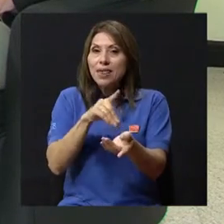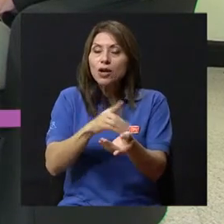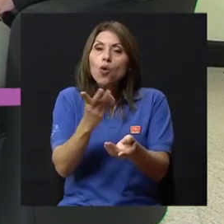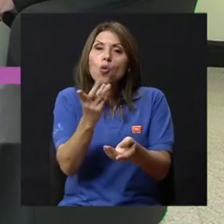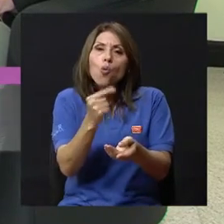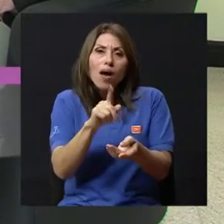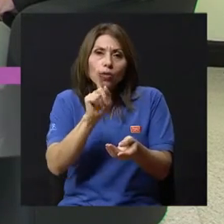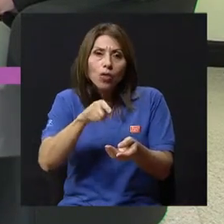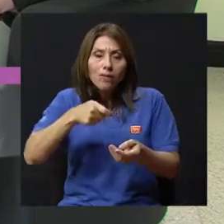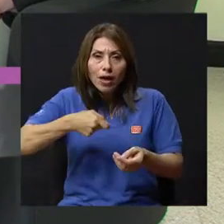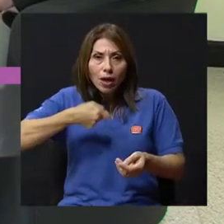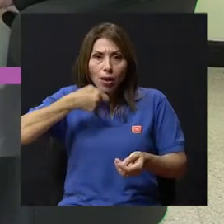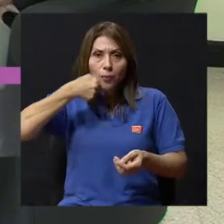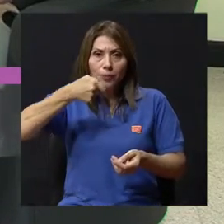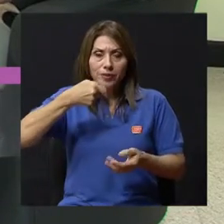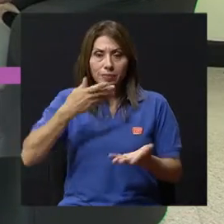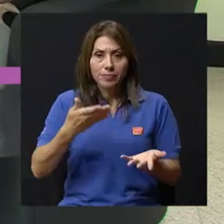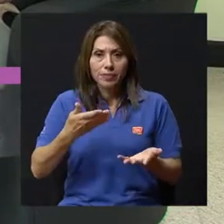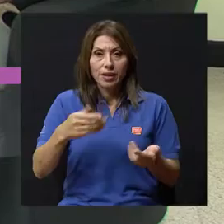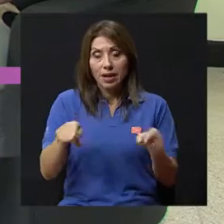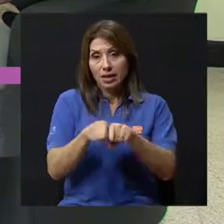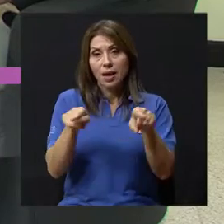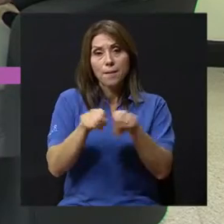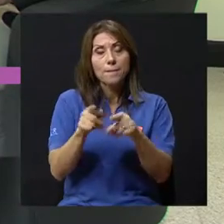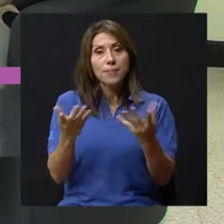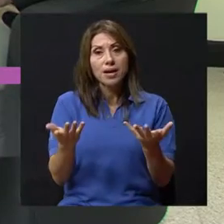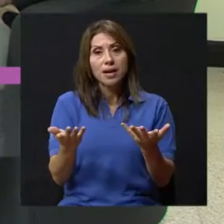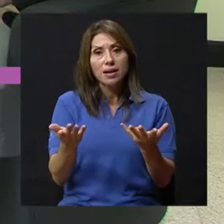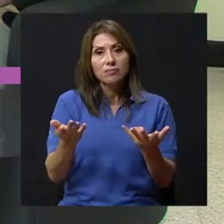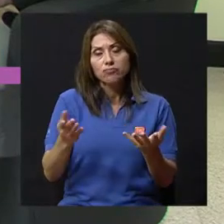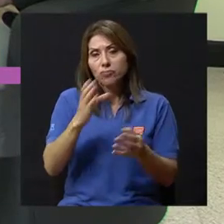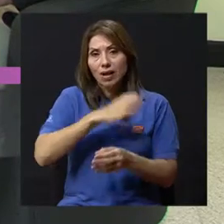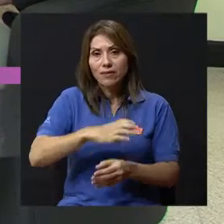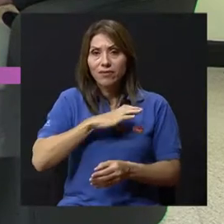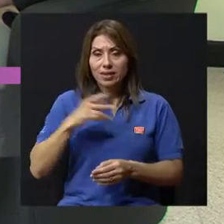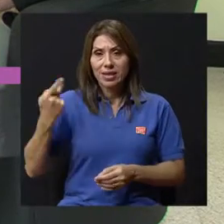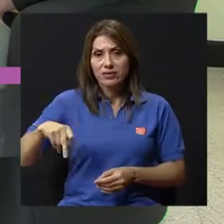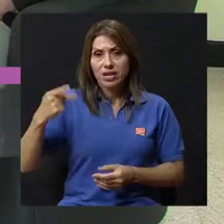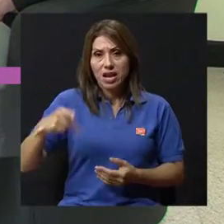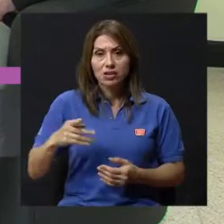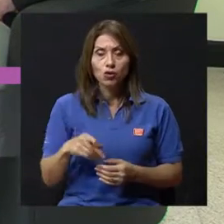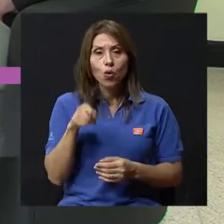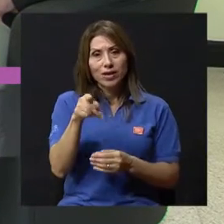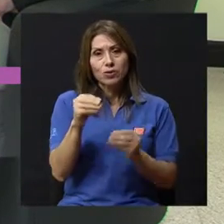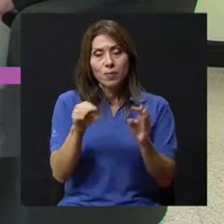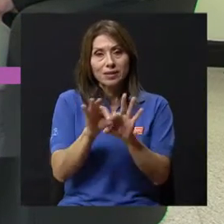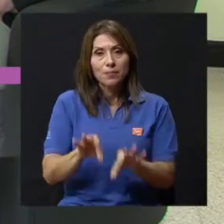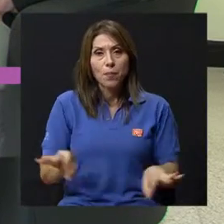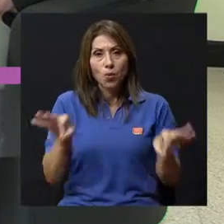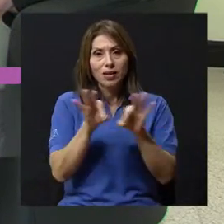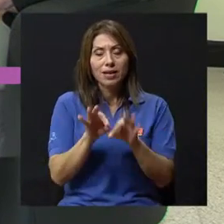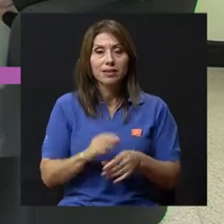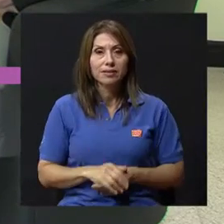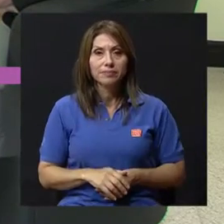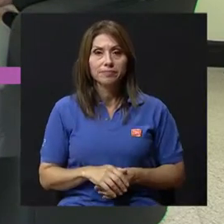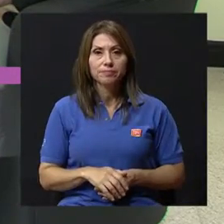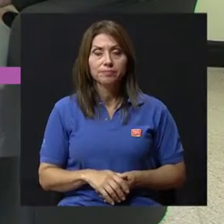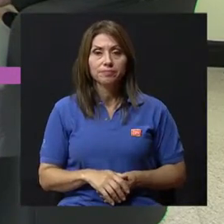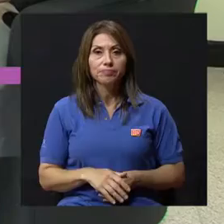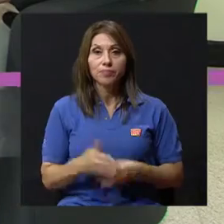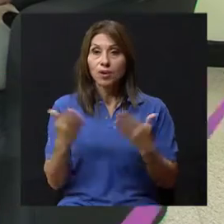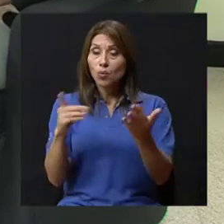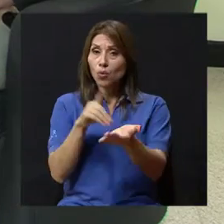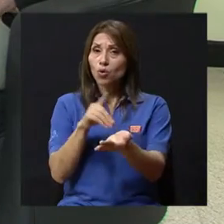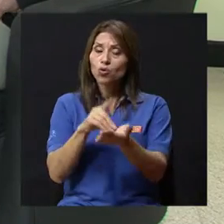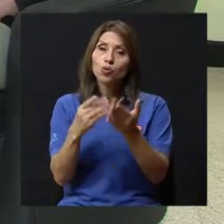le indica. Y, por supuesto, que los factores de riesgo que son los más importantes, ¿verdad? Sí.